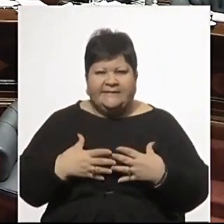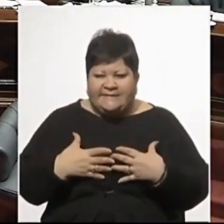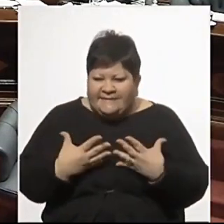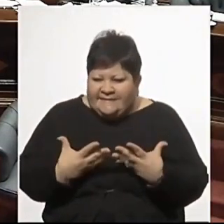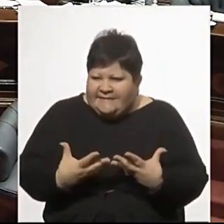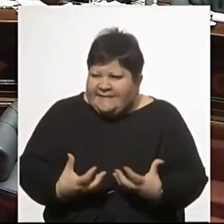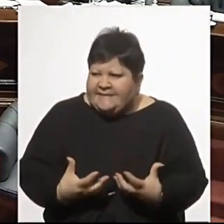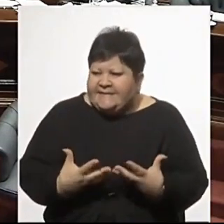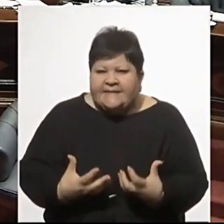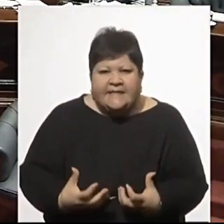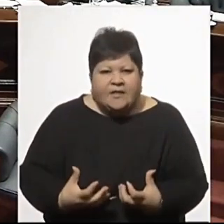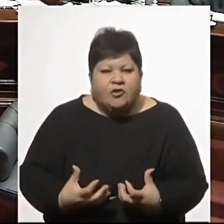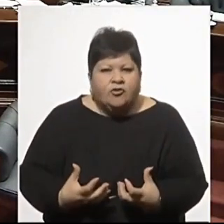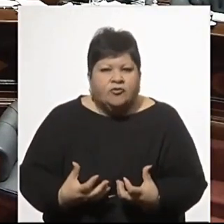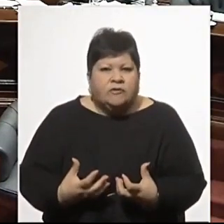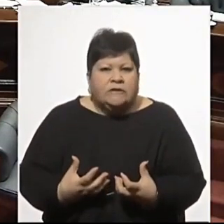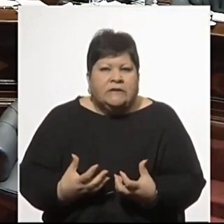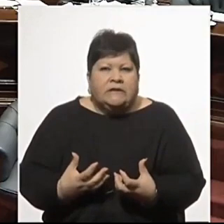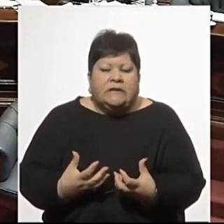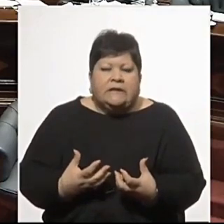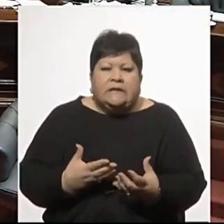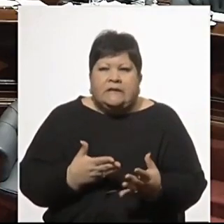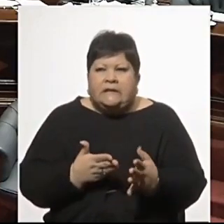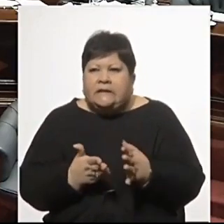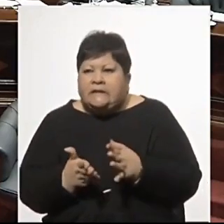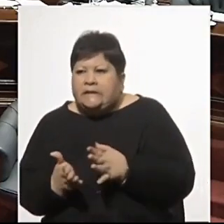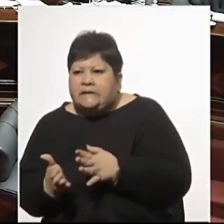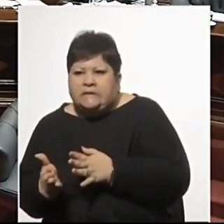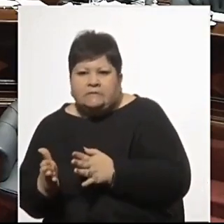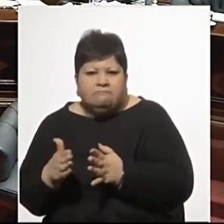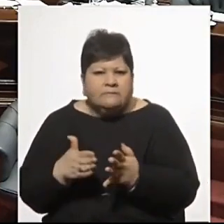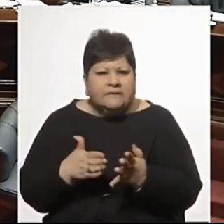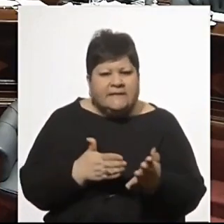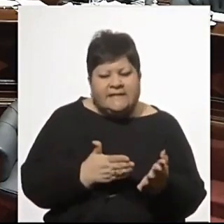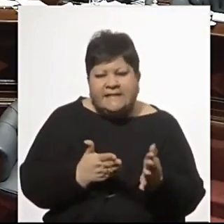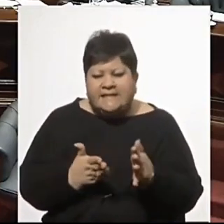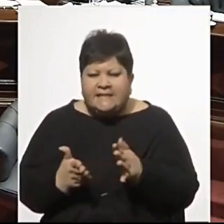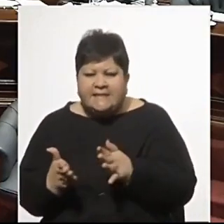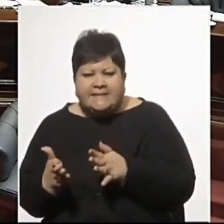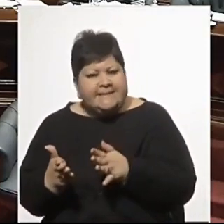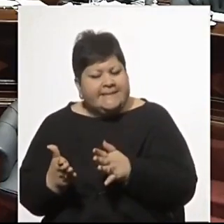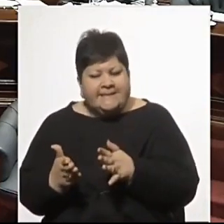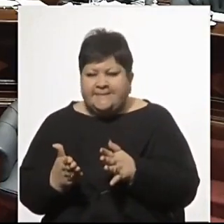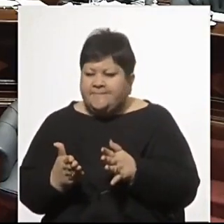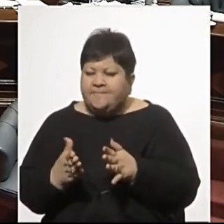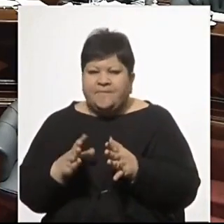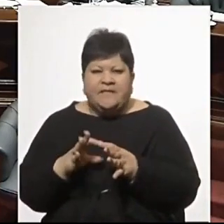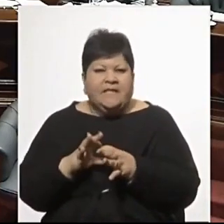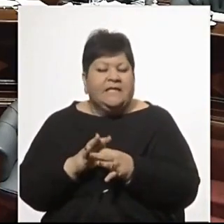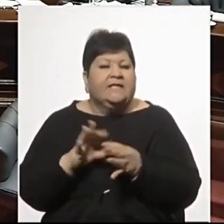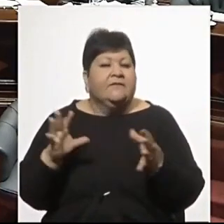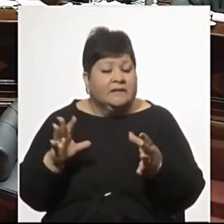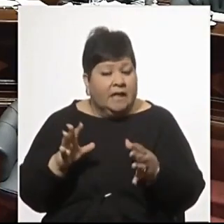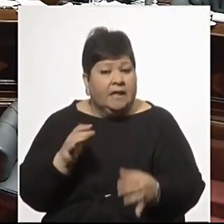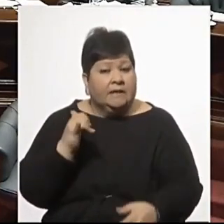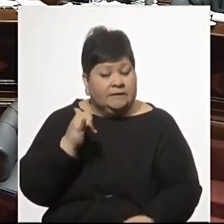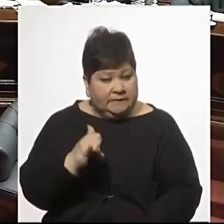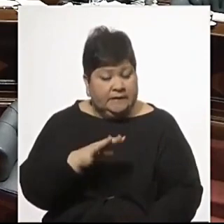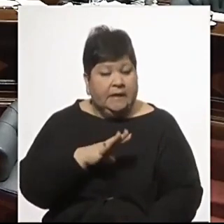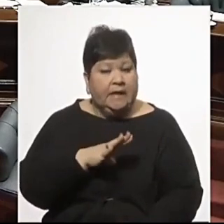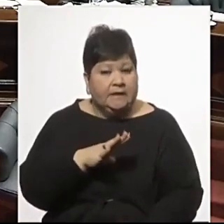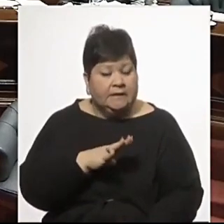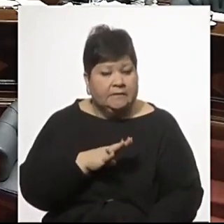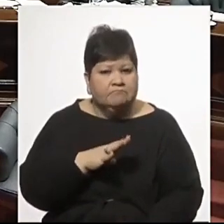y las inclinaciones la libertad existe. Si por